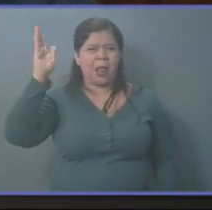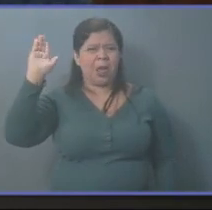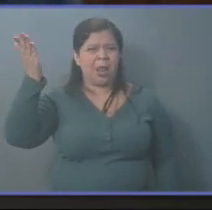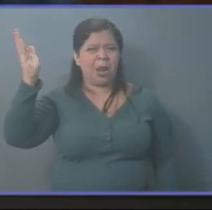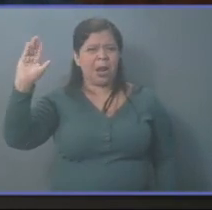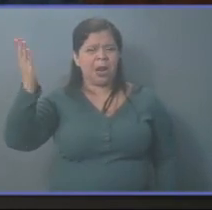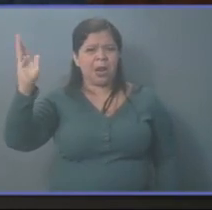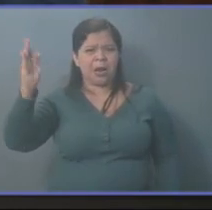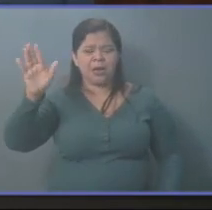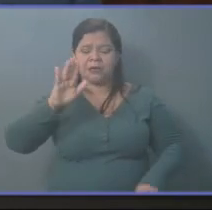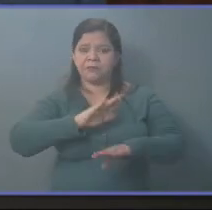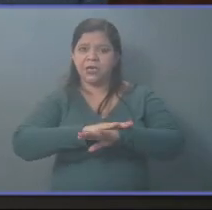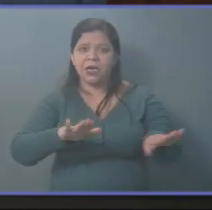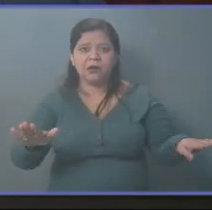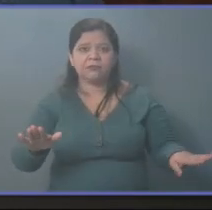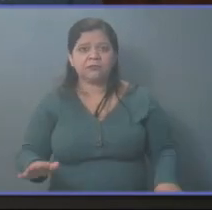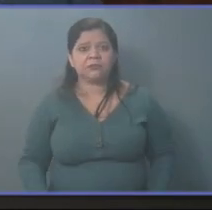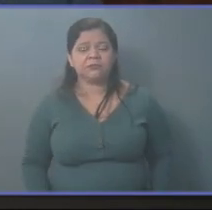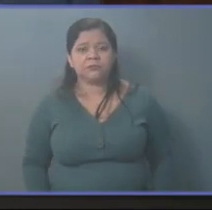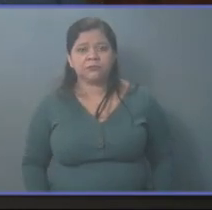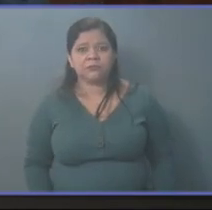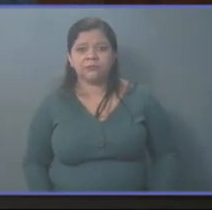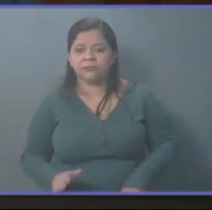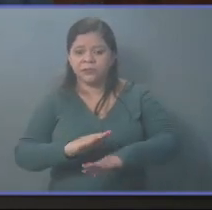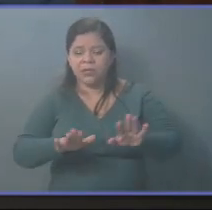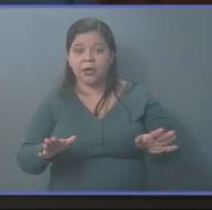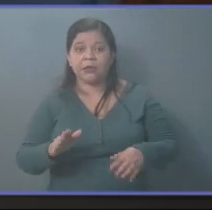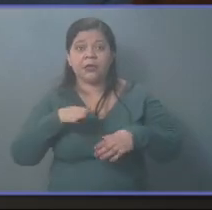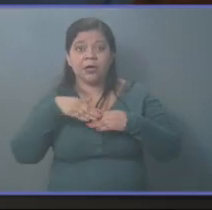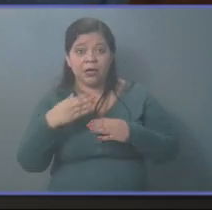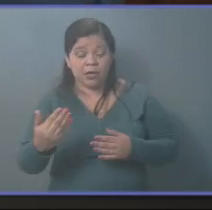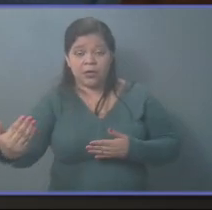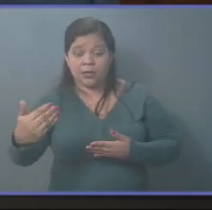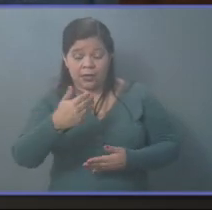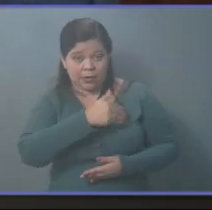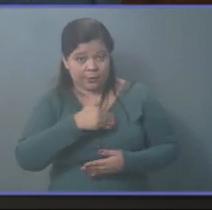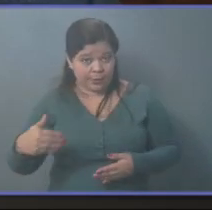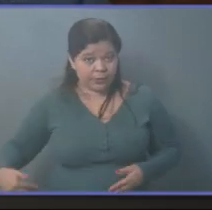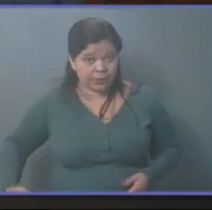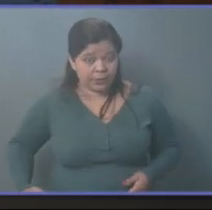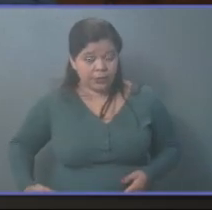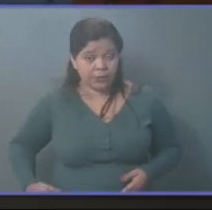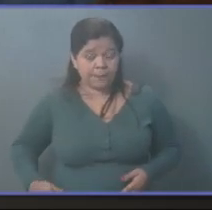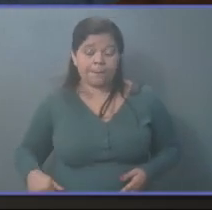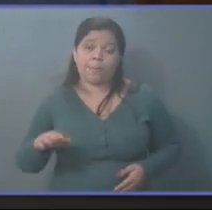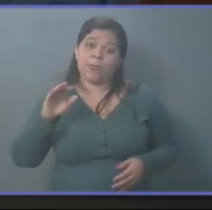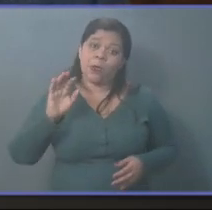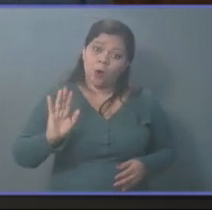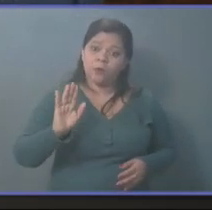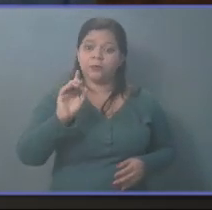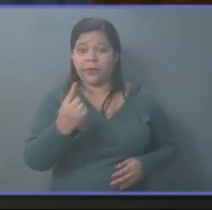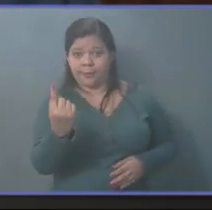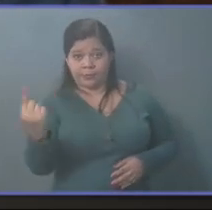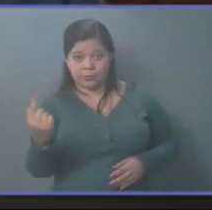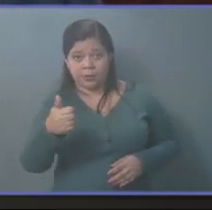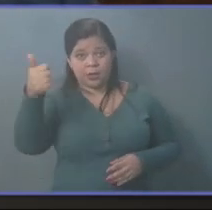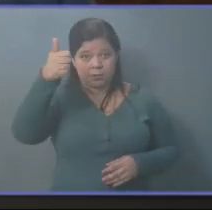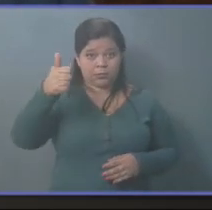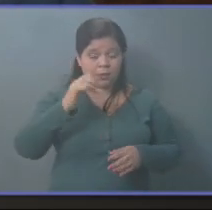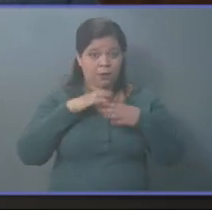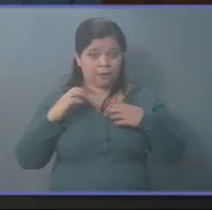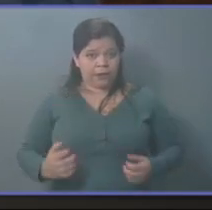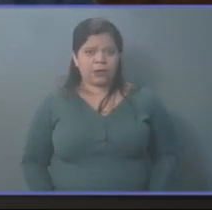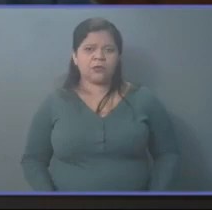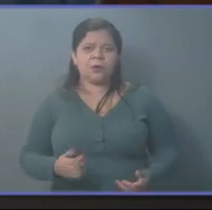y hasta ahí no más. Pero cuando el presidente o sus funcionarios solicitan algo